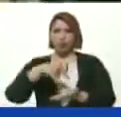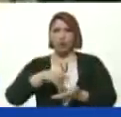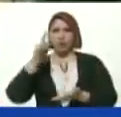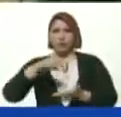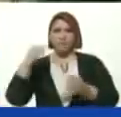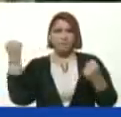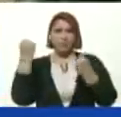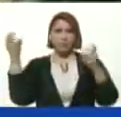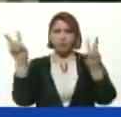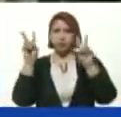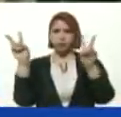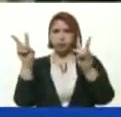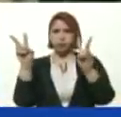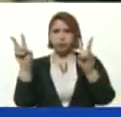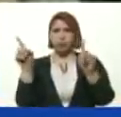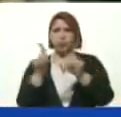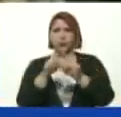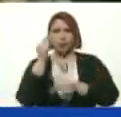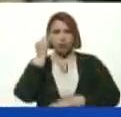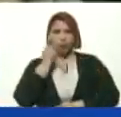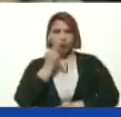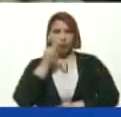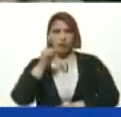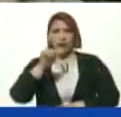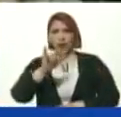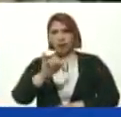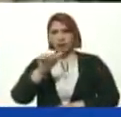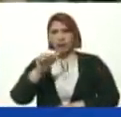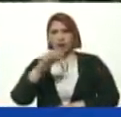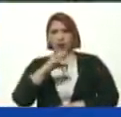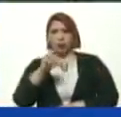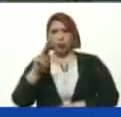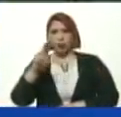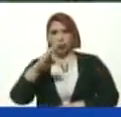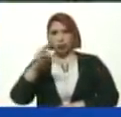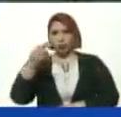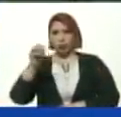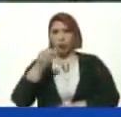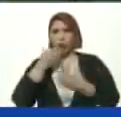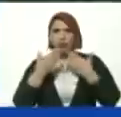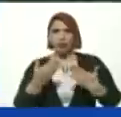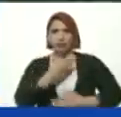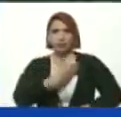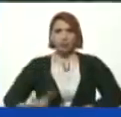victoriosos Y tan vencedores Como Sucre En Ayacucho Muchísimas gracias Presidente